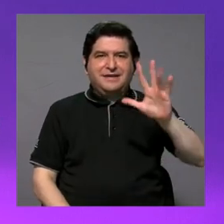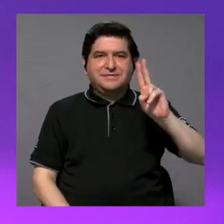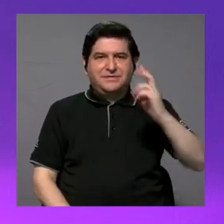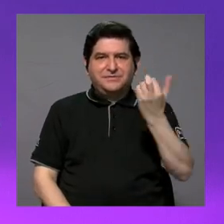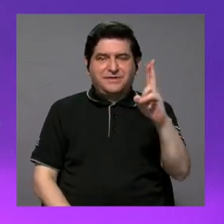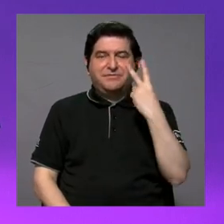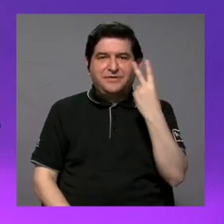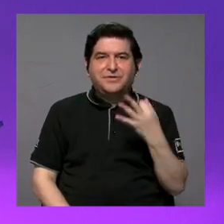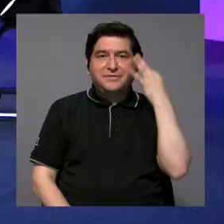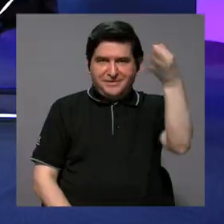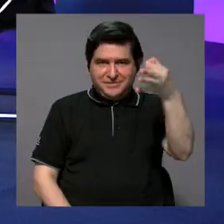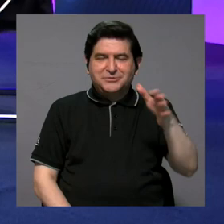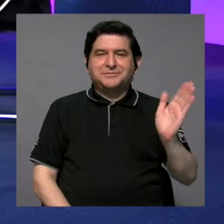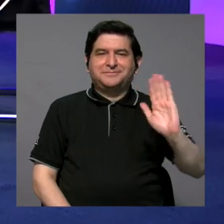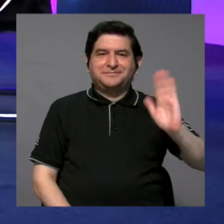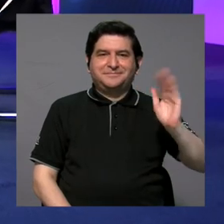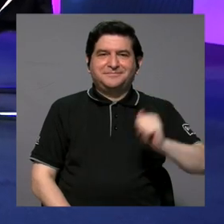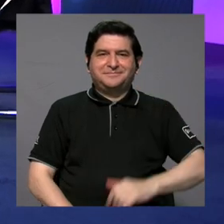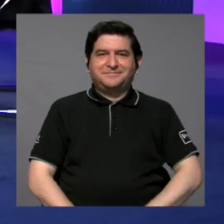Rica. Nos vemos la próxima. Hasta luego.